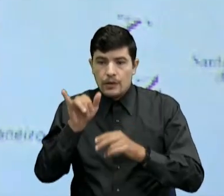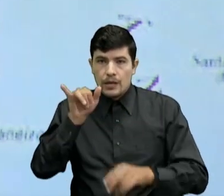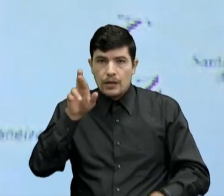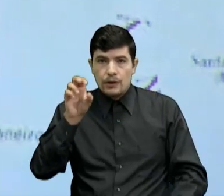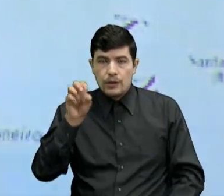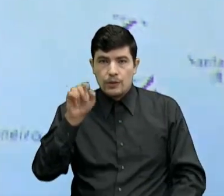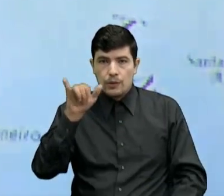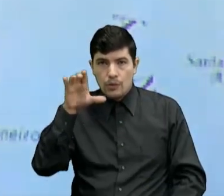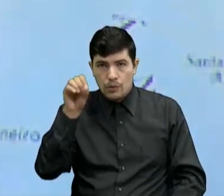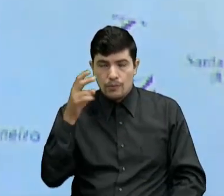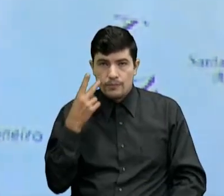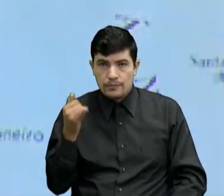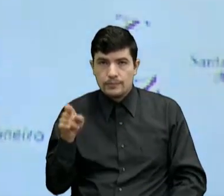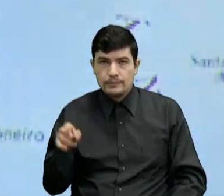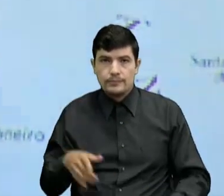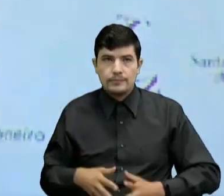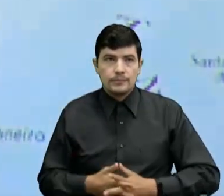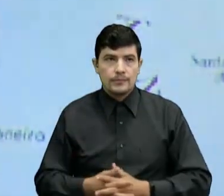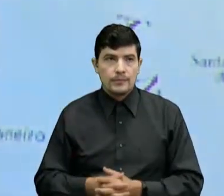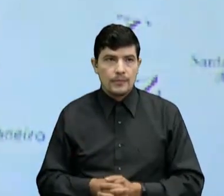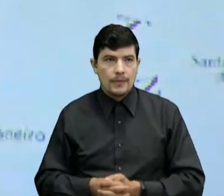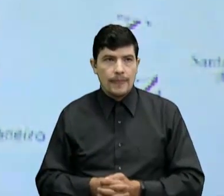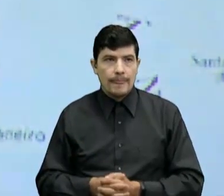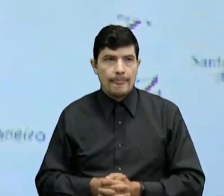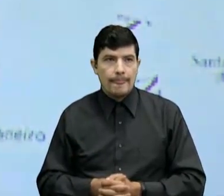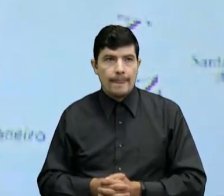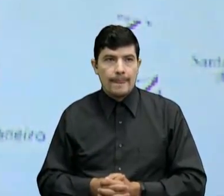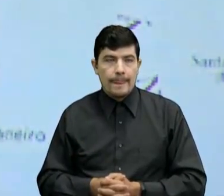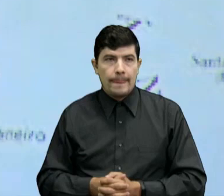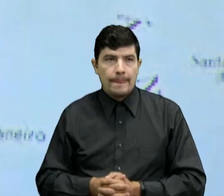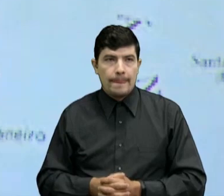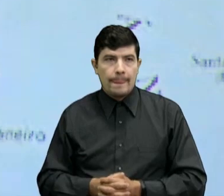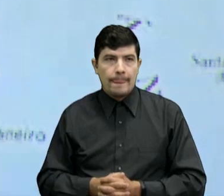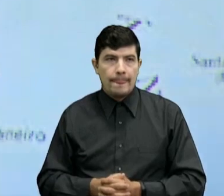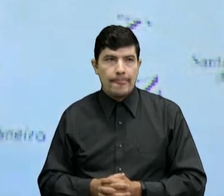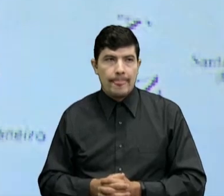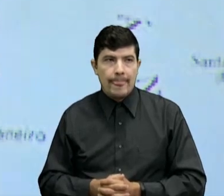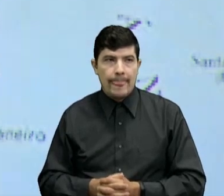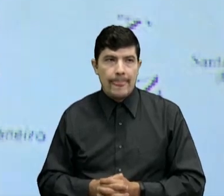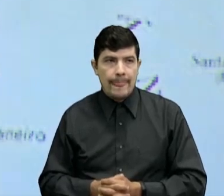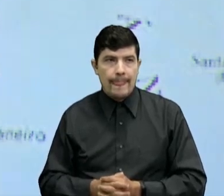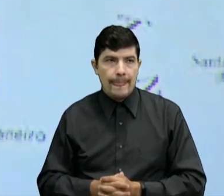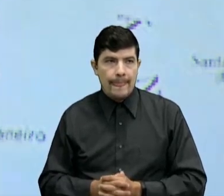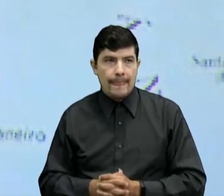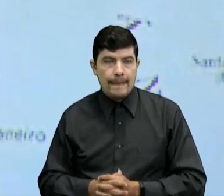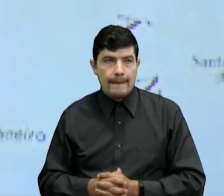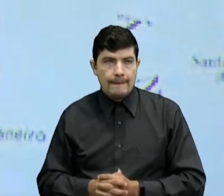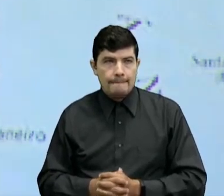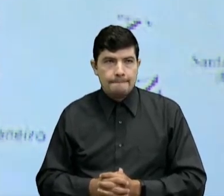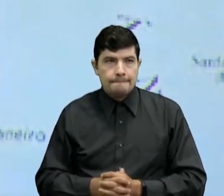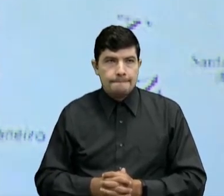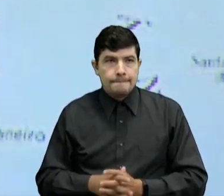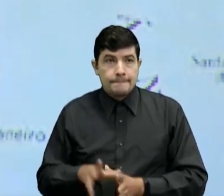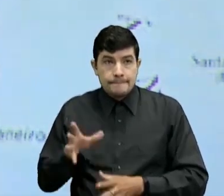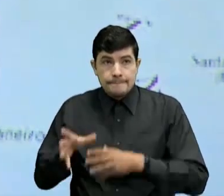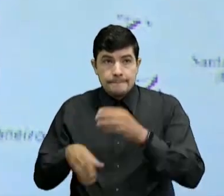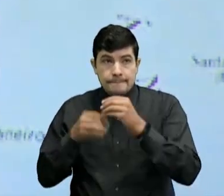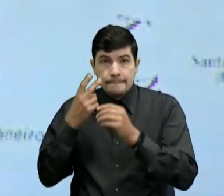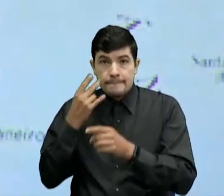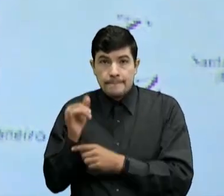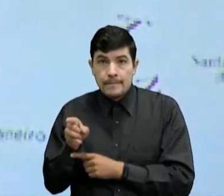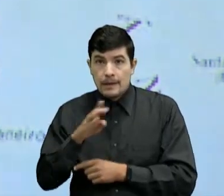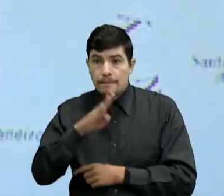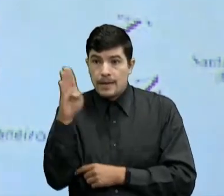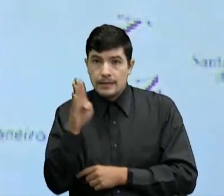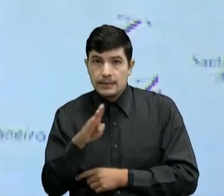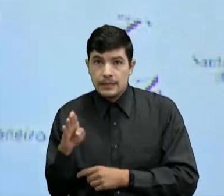río Arauca Y por el río Táchira En su tierrita En Cúcuta Correcto No conozco Tengo que ir Tenemos también La frontera Con Brasil